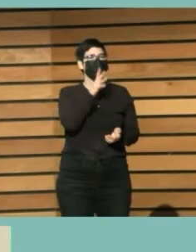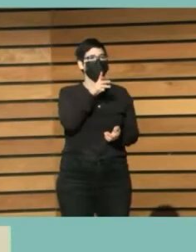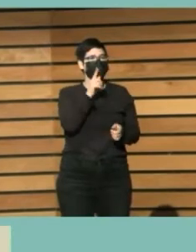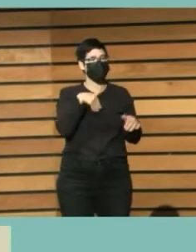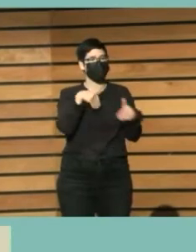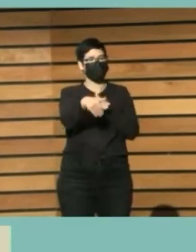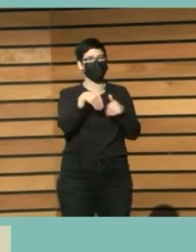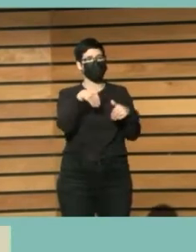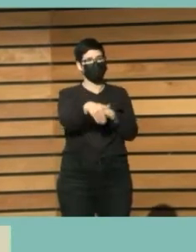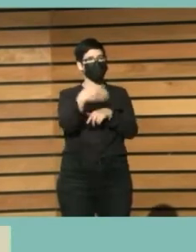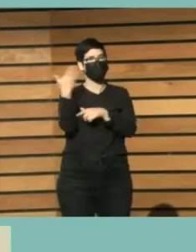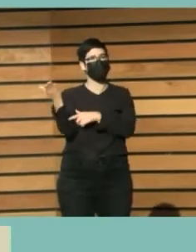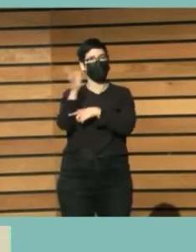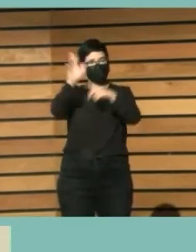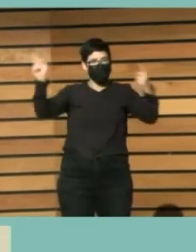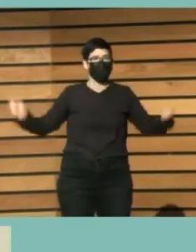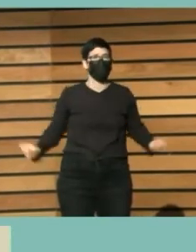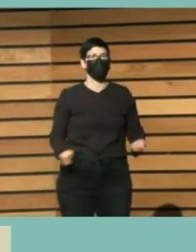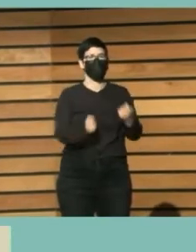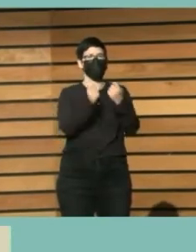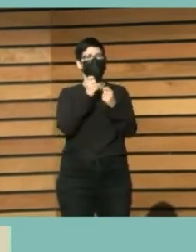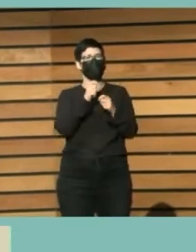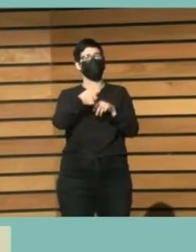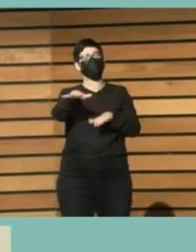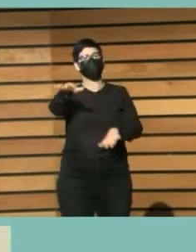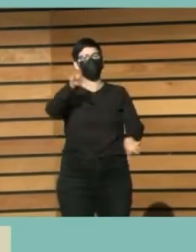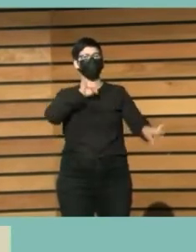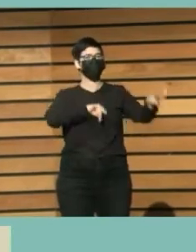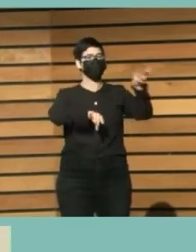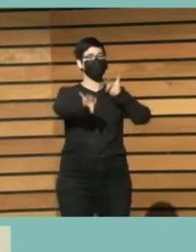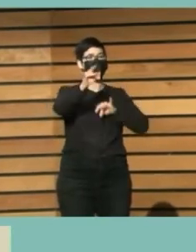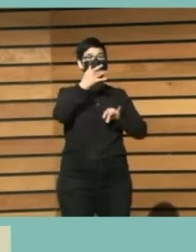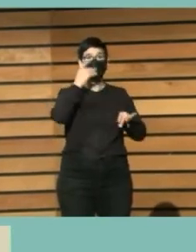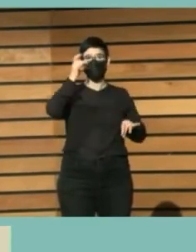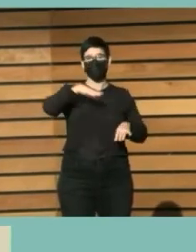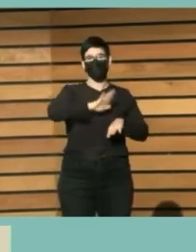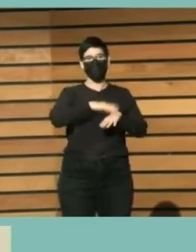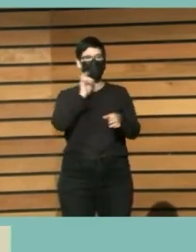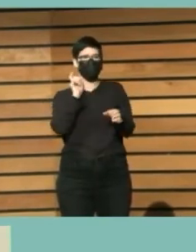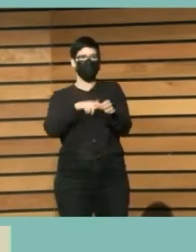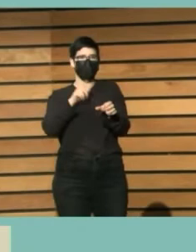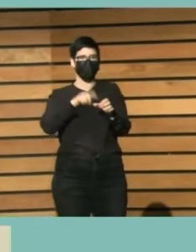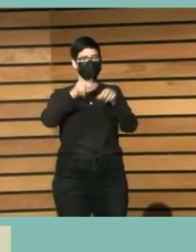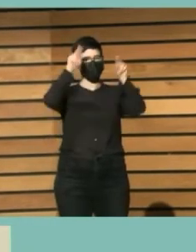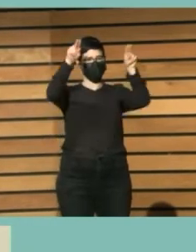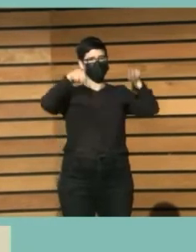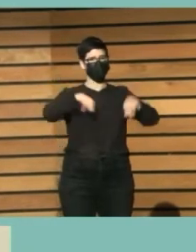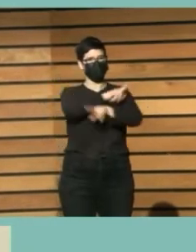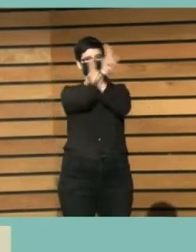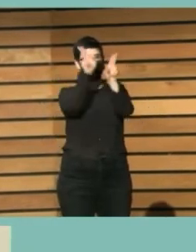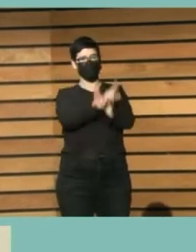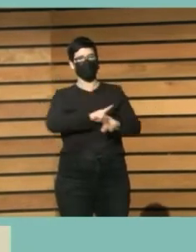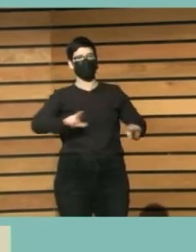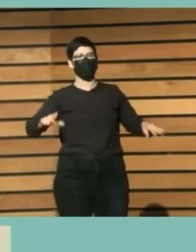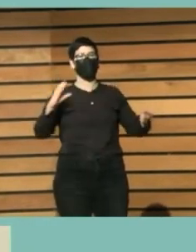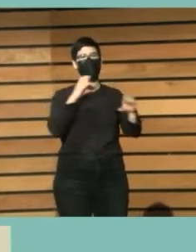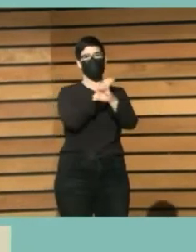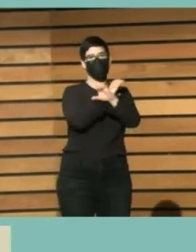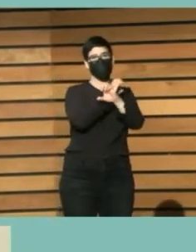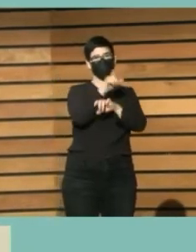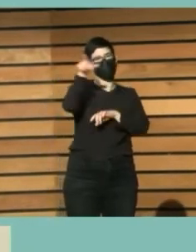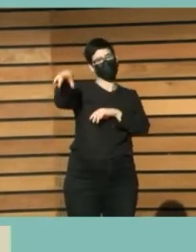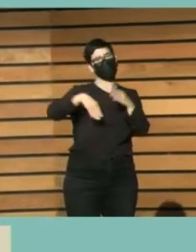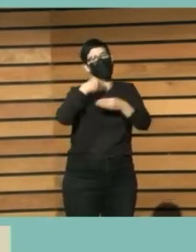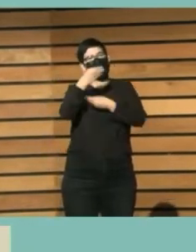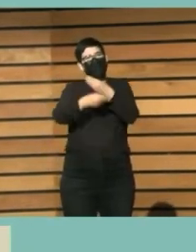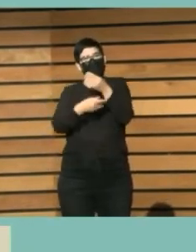la notificación de quienes han sido los seleccionados para participar en una residencia internacional de cómic que vamos a hacer con la Maison